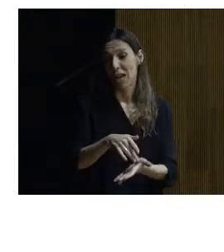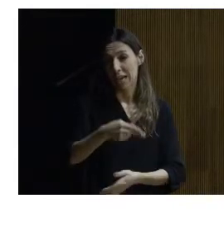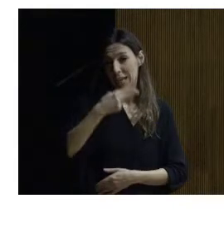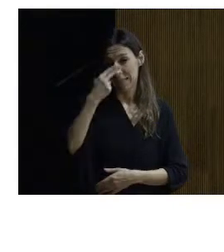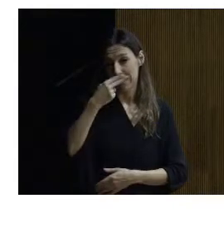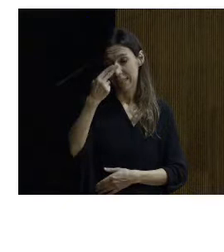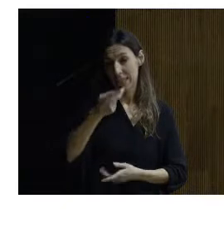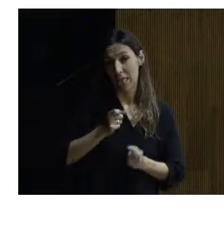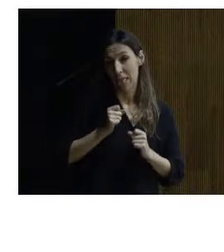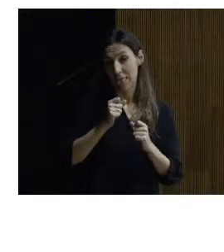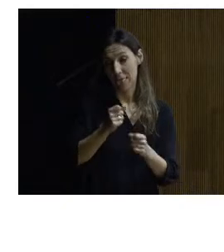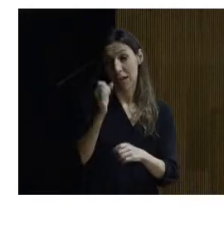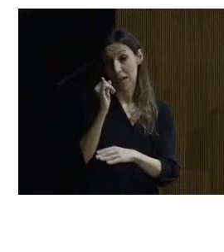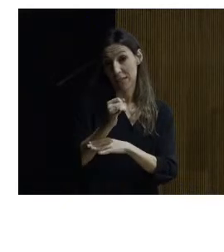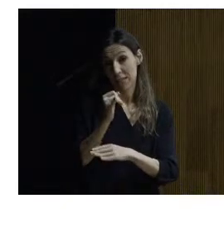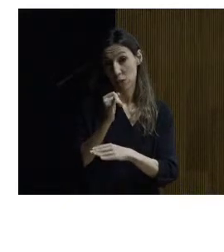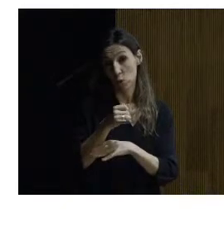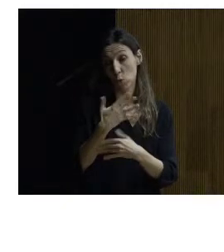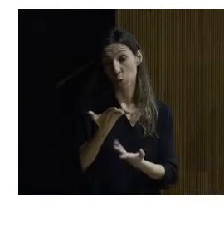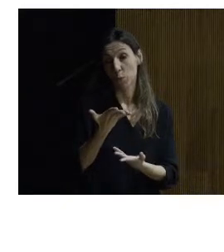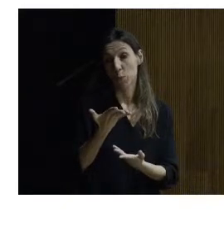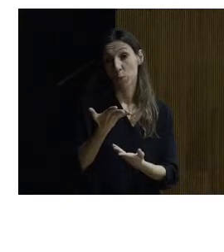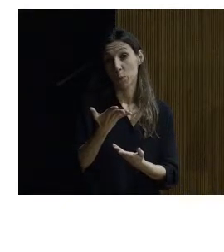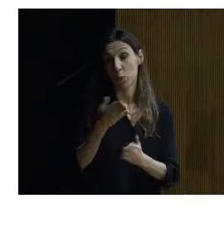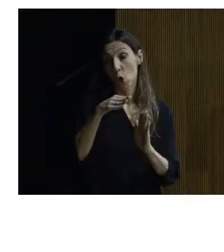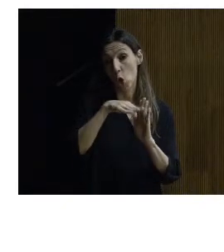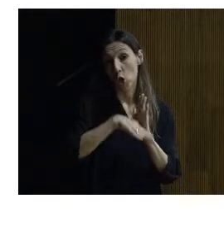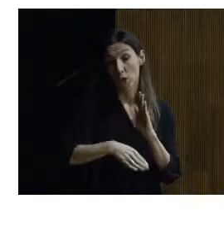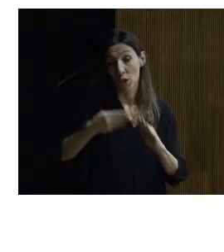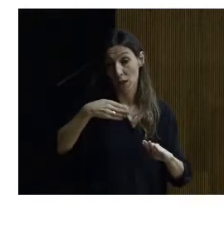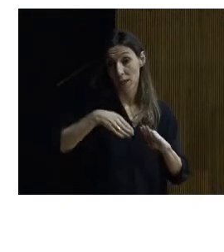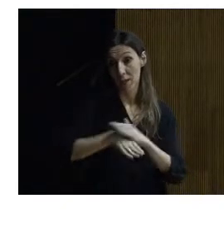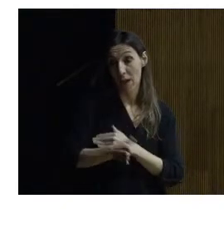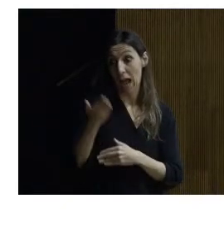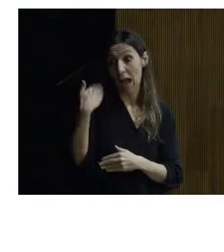Eduardo Torroja de Ciencias de la Construcción de las condiciones de accesibilidad que no tiene ¿no?